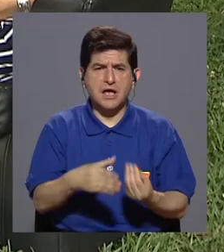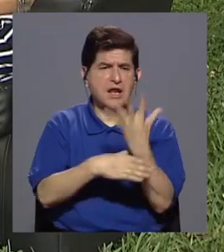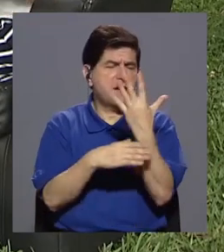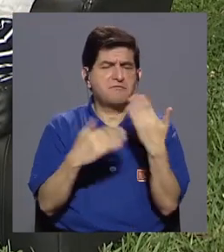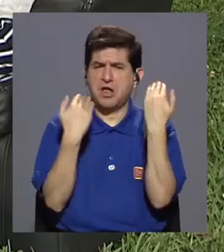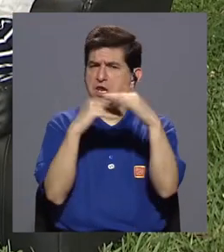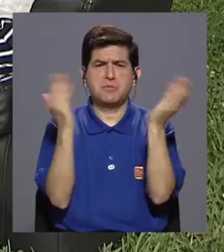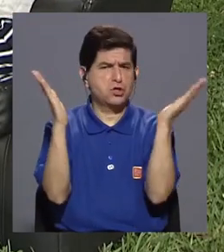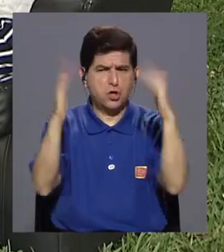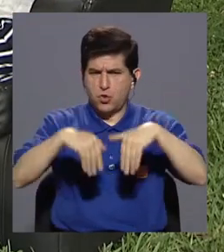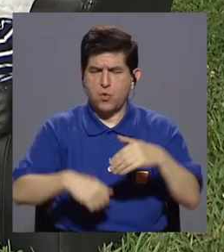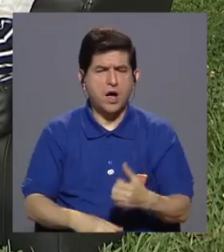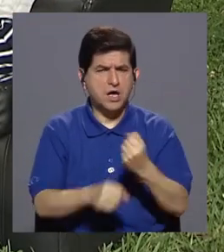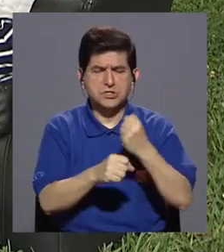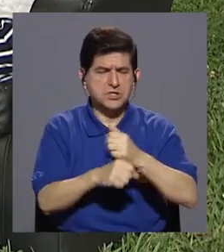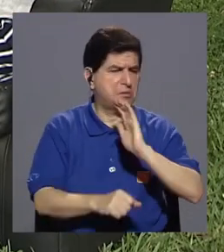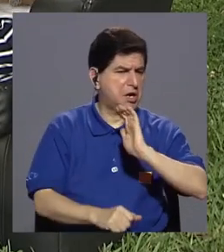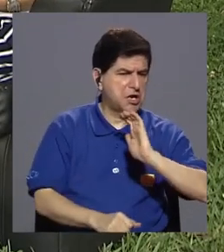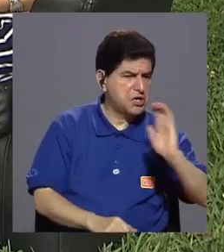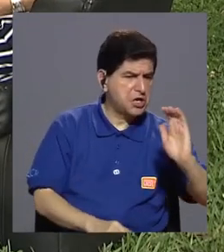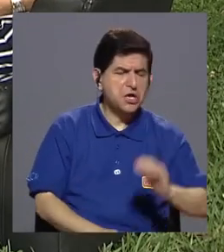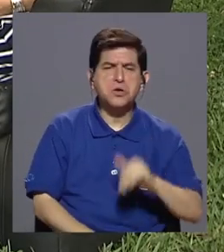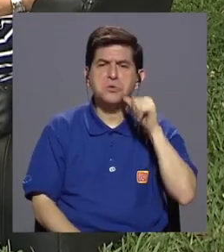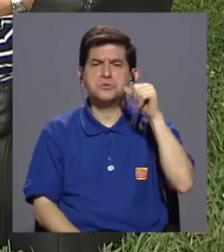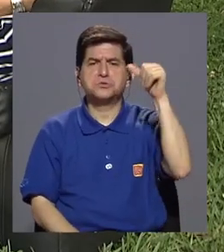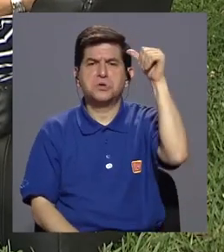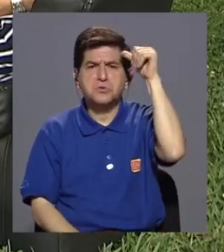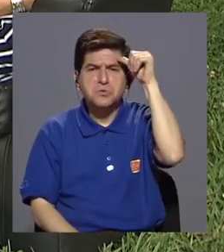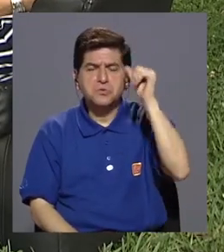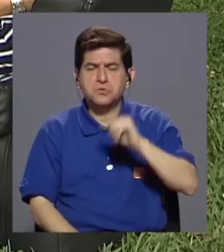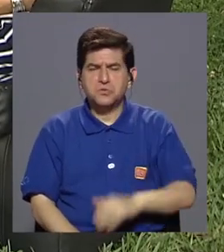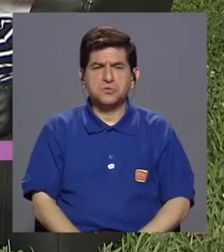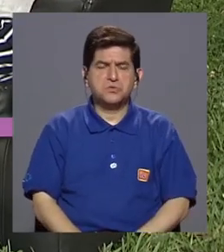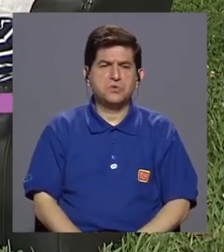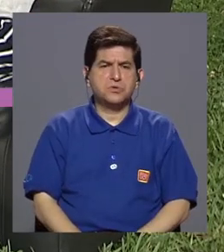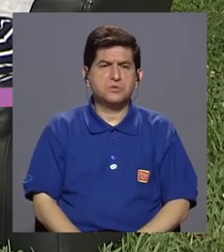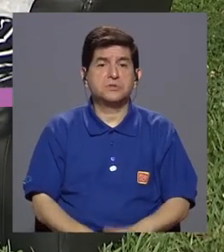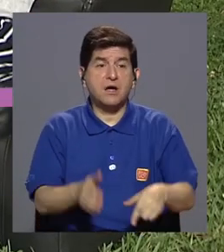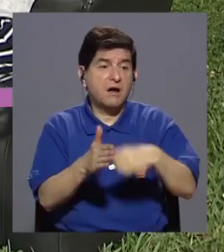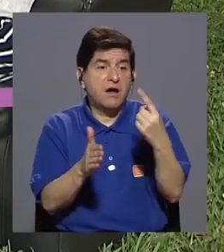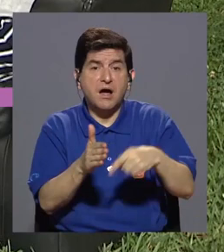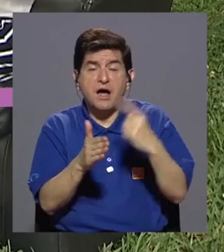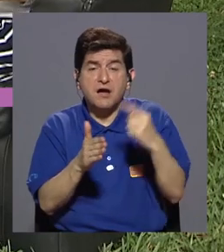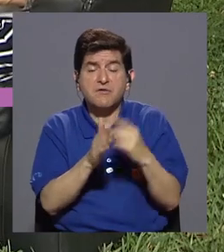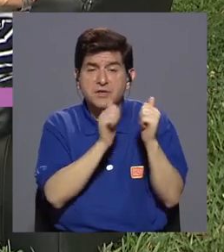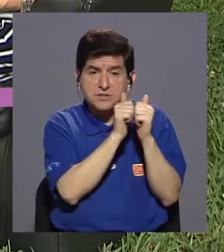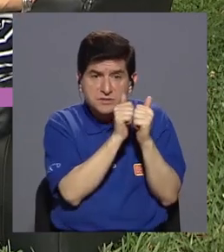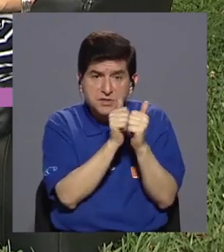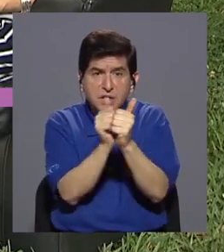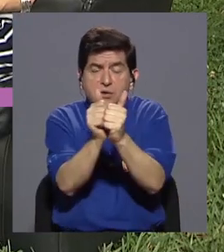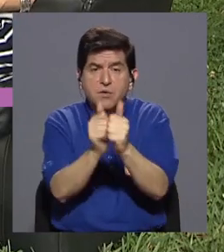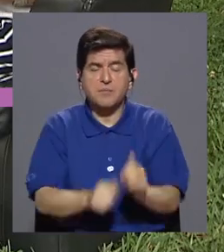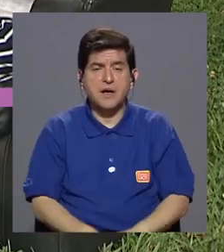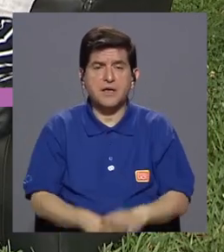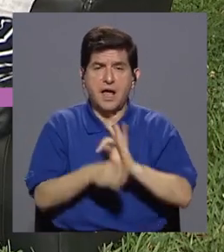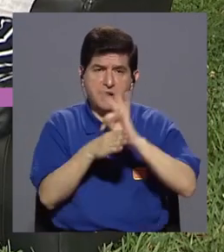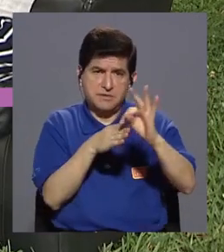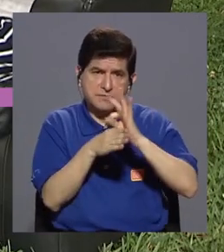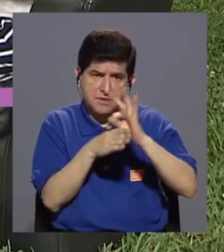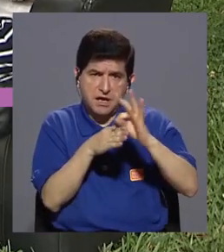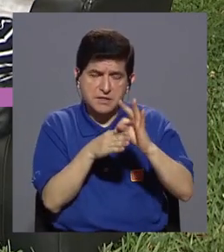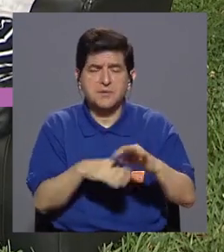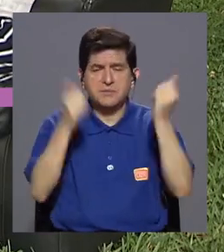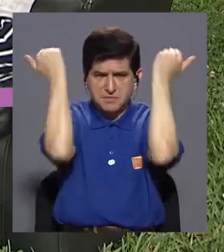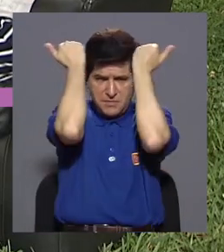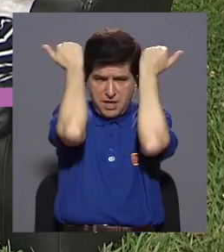no, no hay restricción. Se trabaja con niños, se trabaja con adultos, trabaja... A veces es acompañamiento para un tratamiento